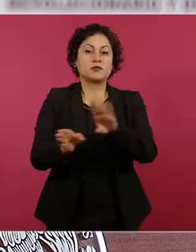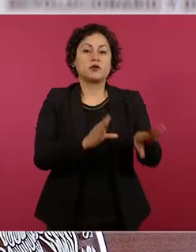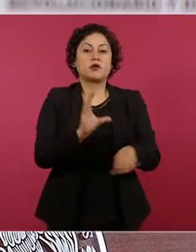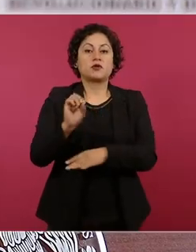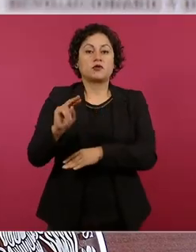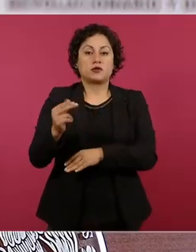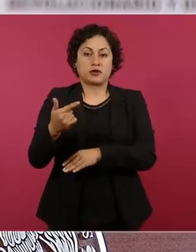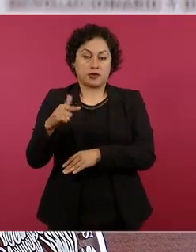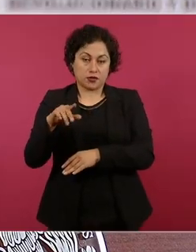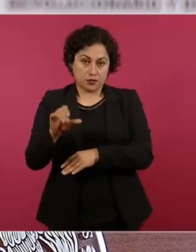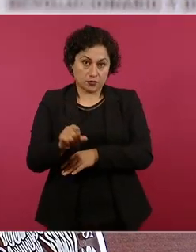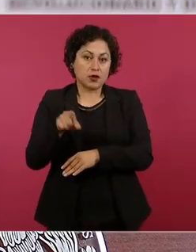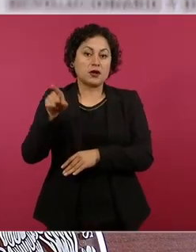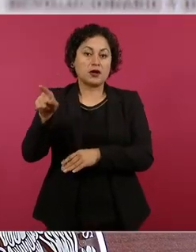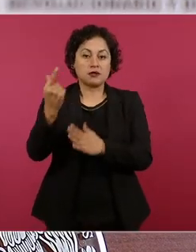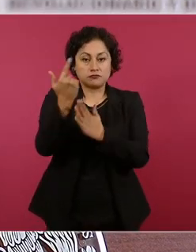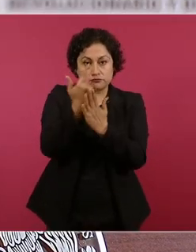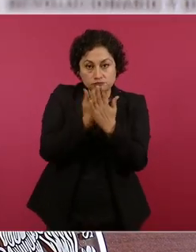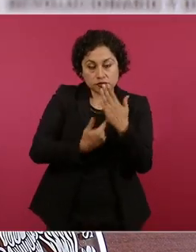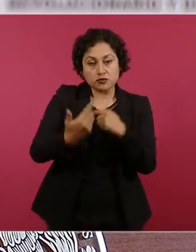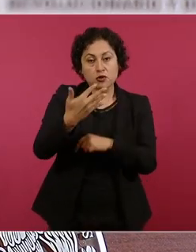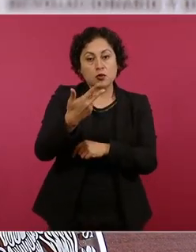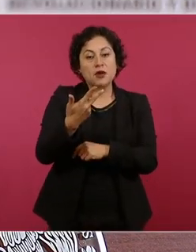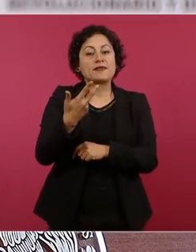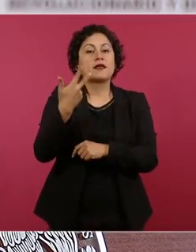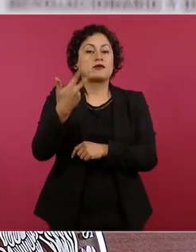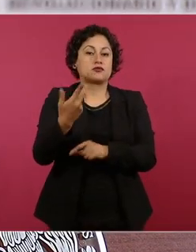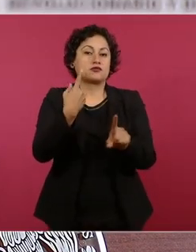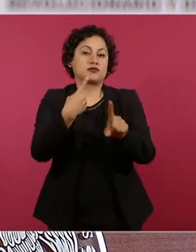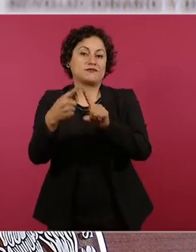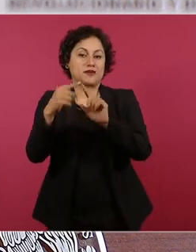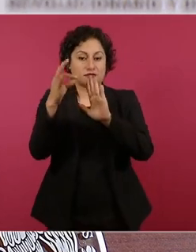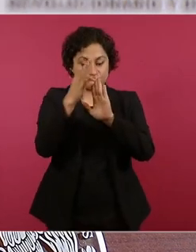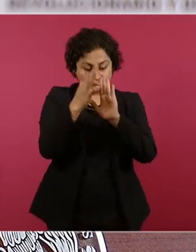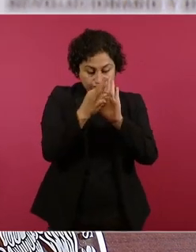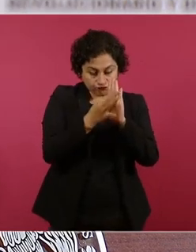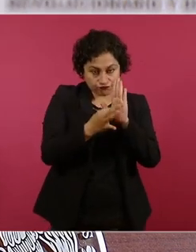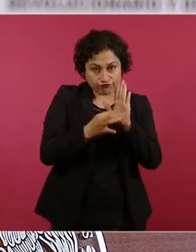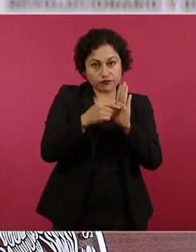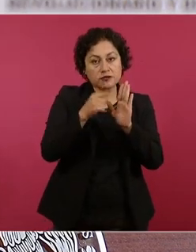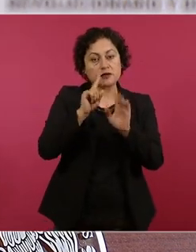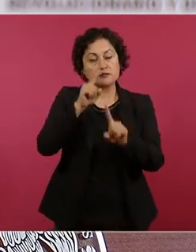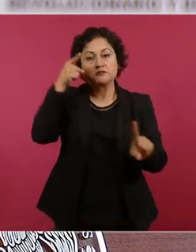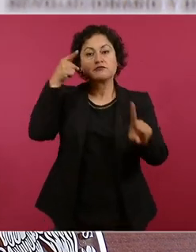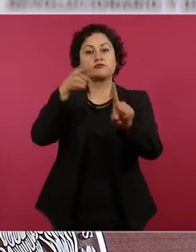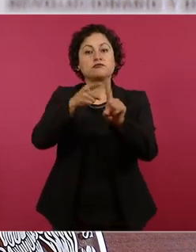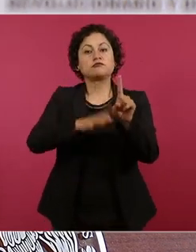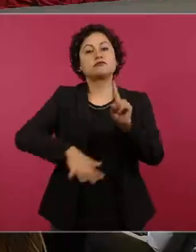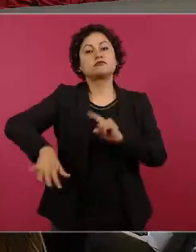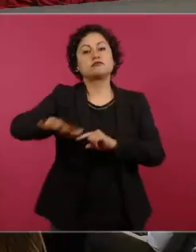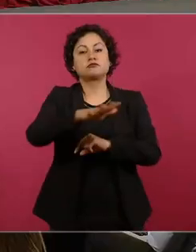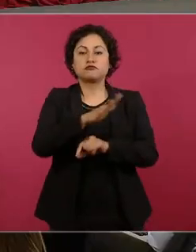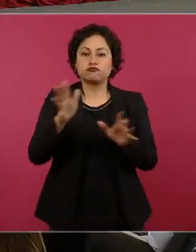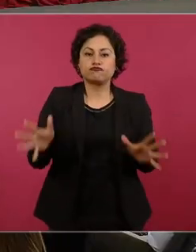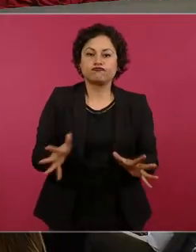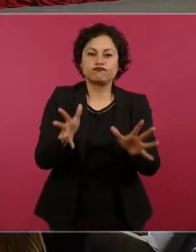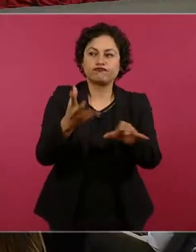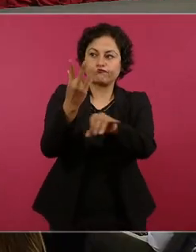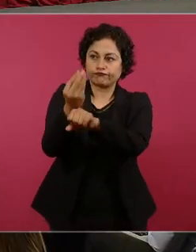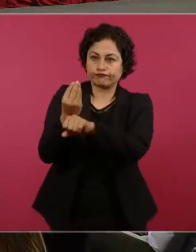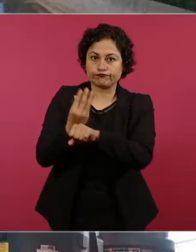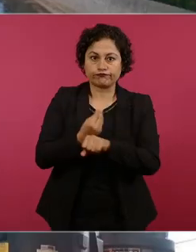en 58 acciones de fortalecimiento a la infraestructura para el